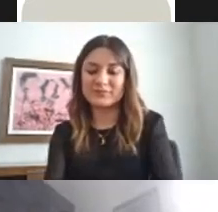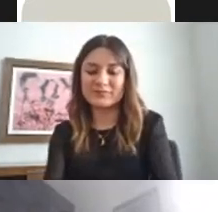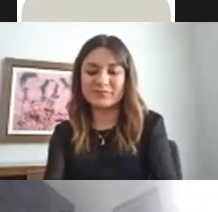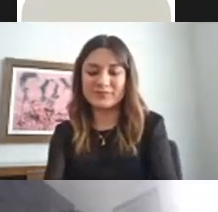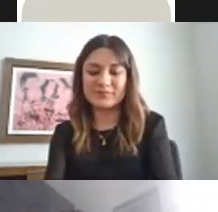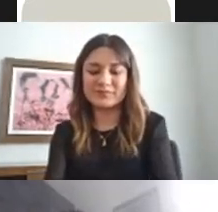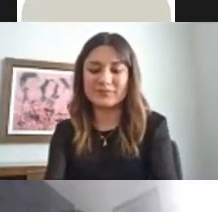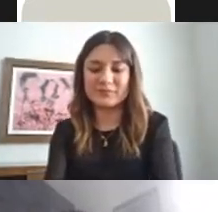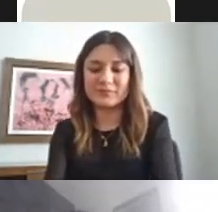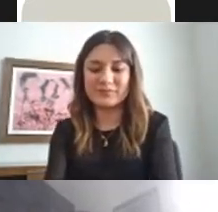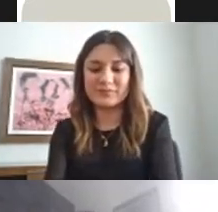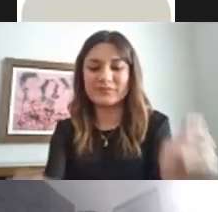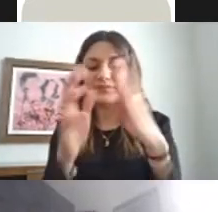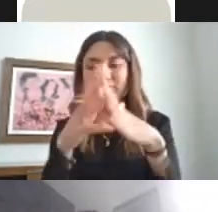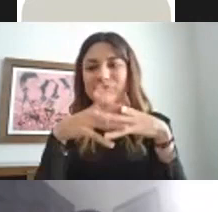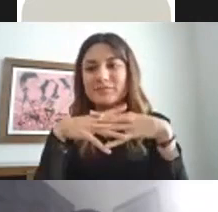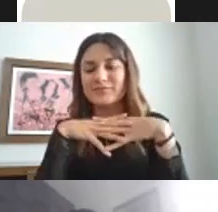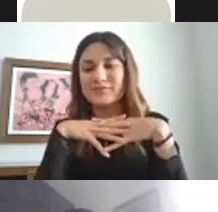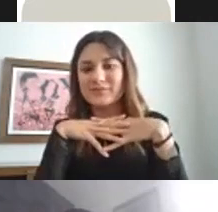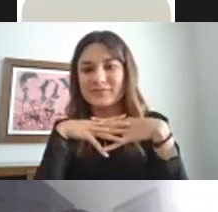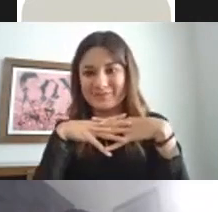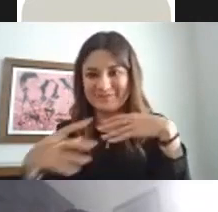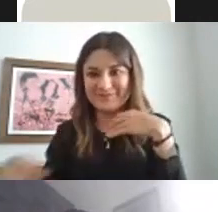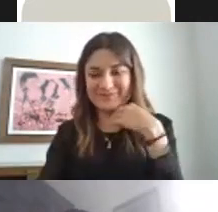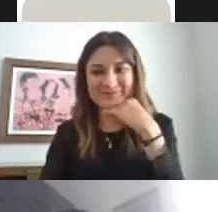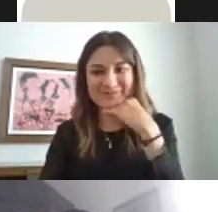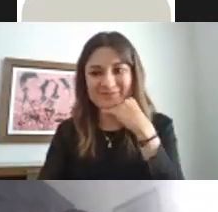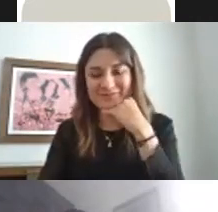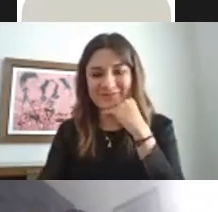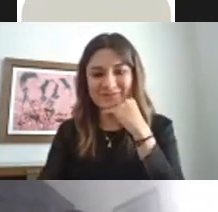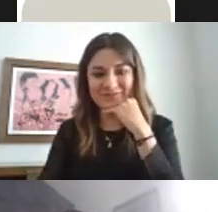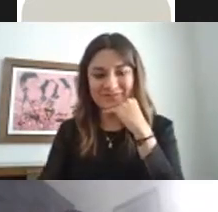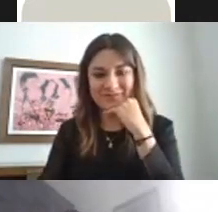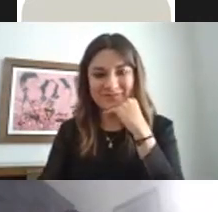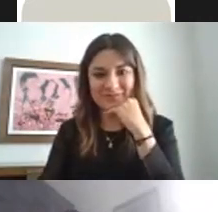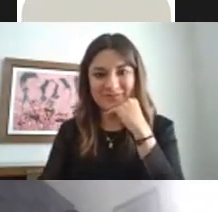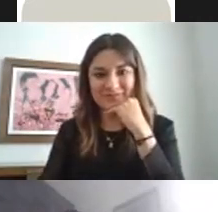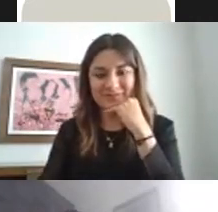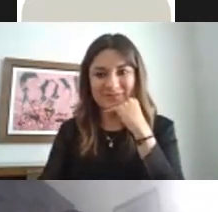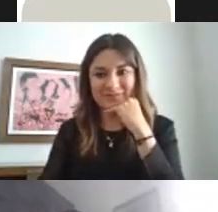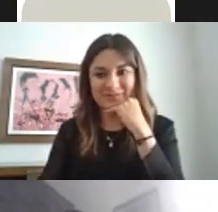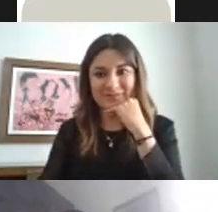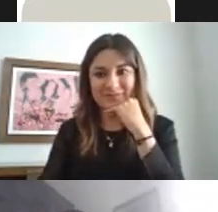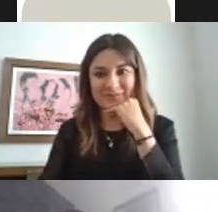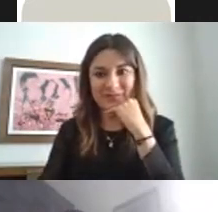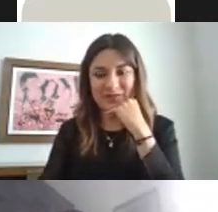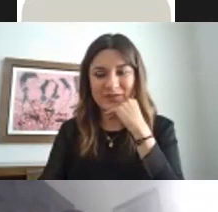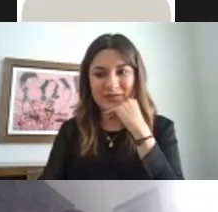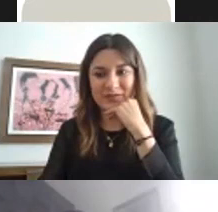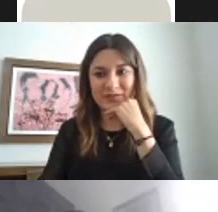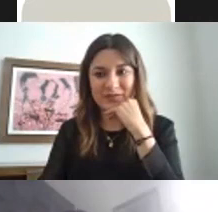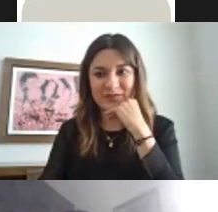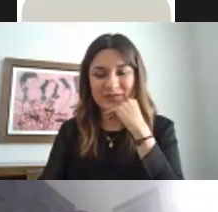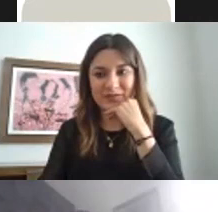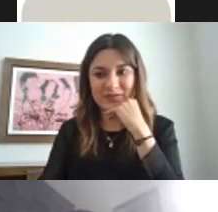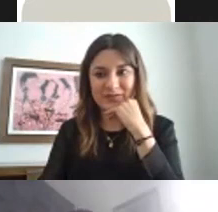no tendrían por qué observarlo y también es importante mencionar que estas NOM son de son de aplicación en toda la